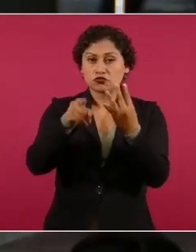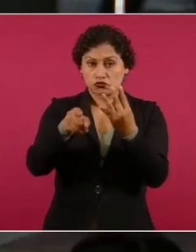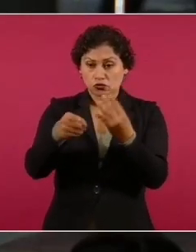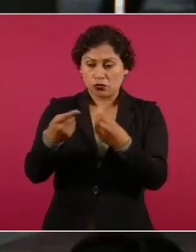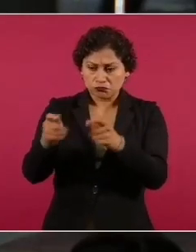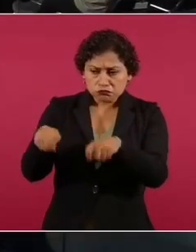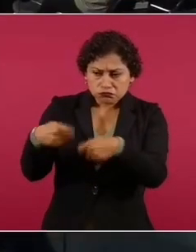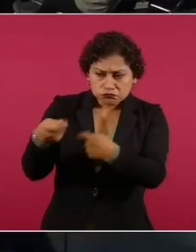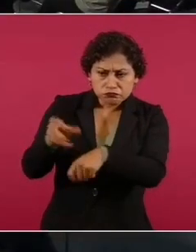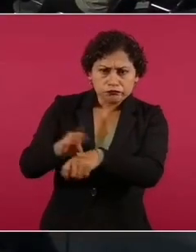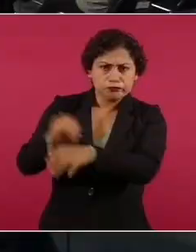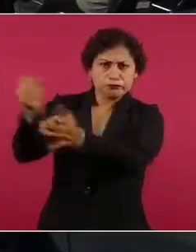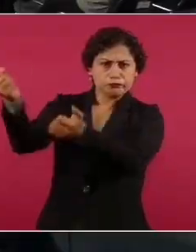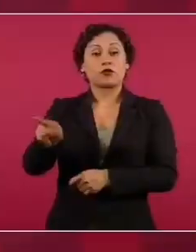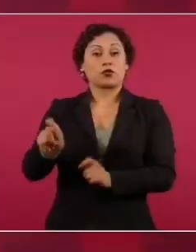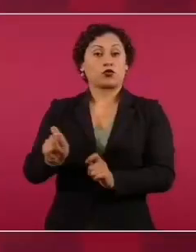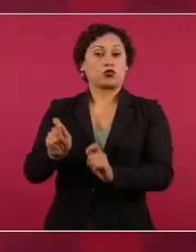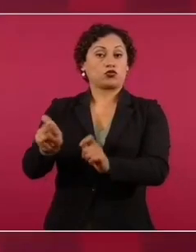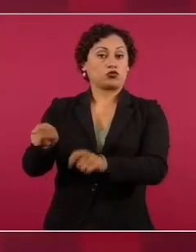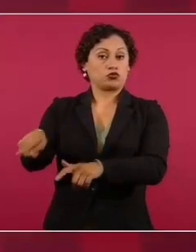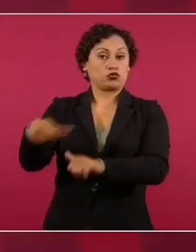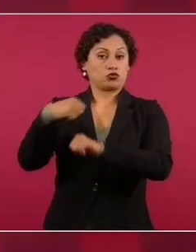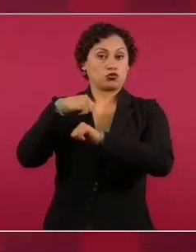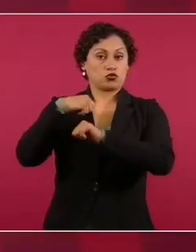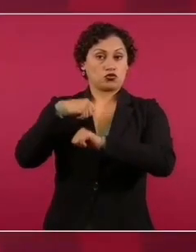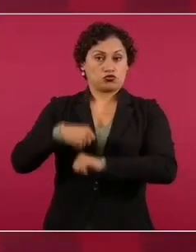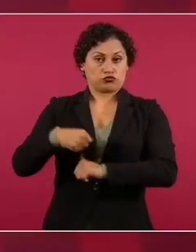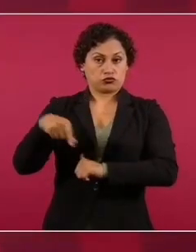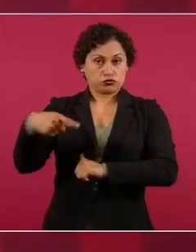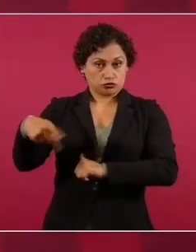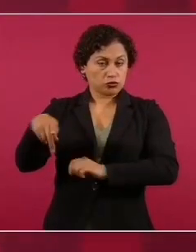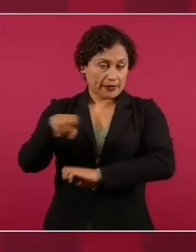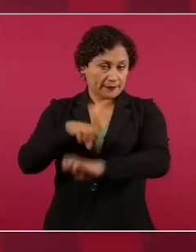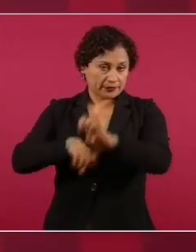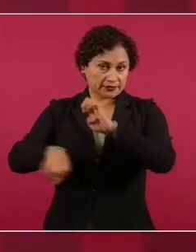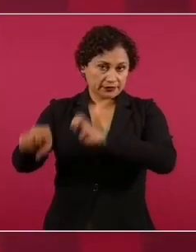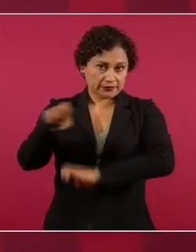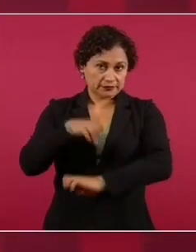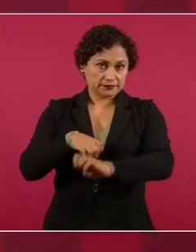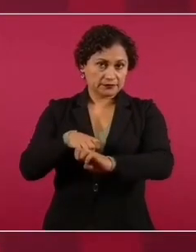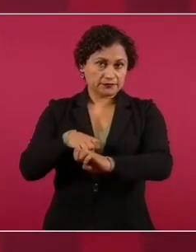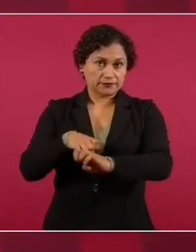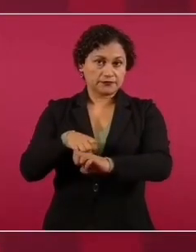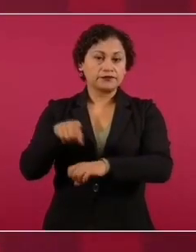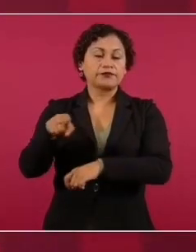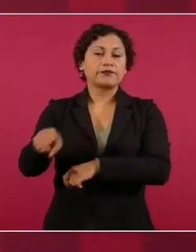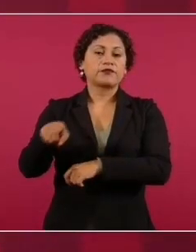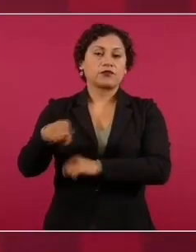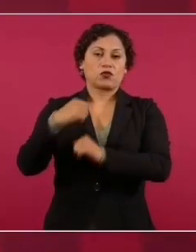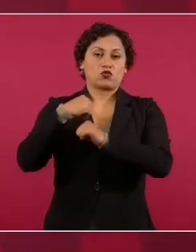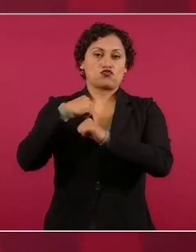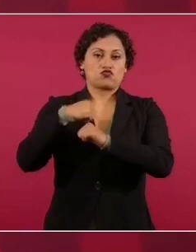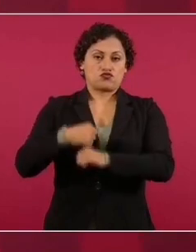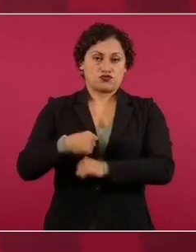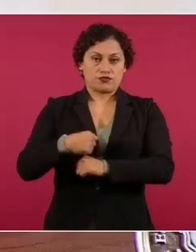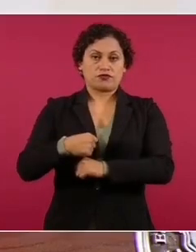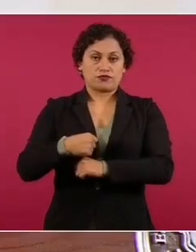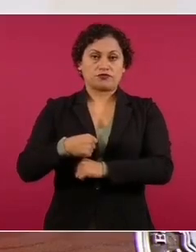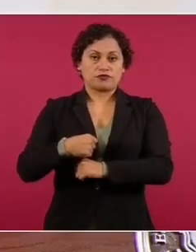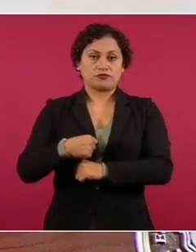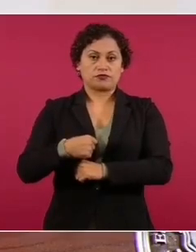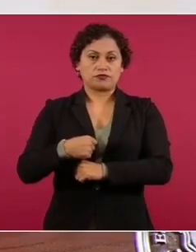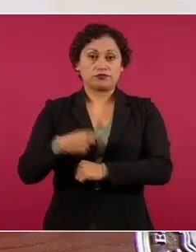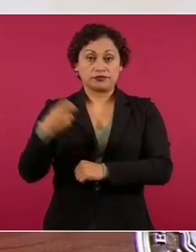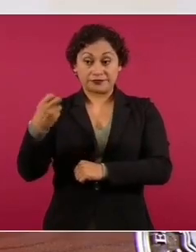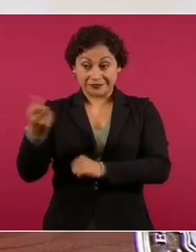Y tú te haces cargo como empresa, te haces cargo de que esos